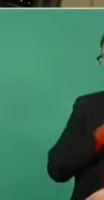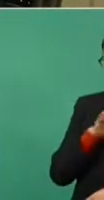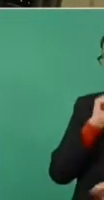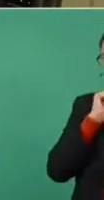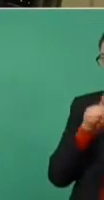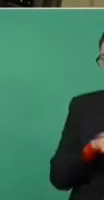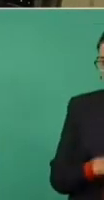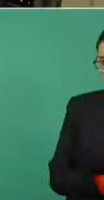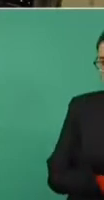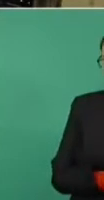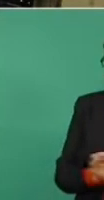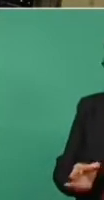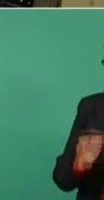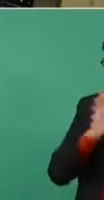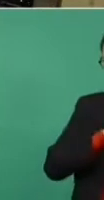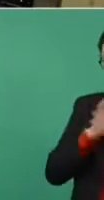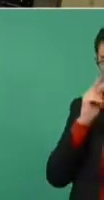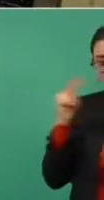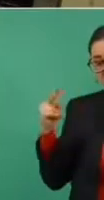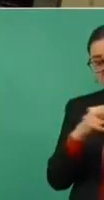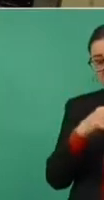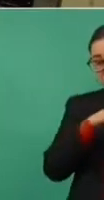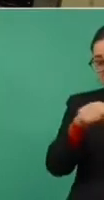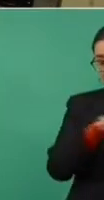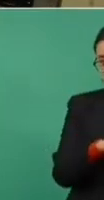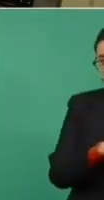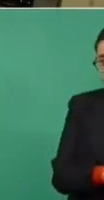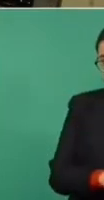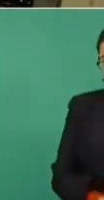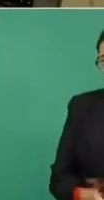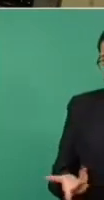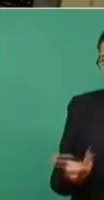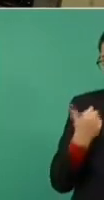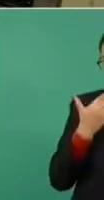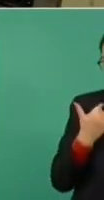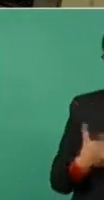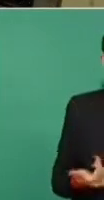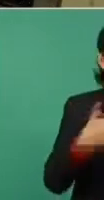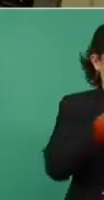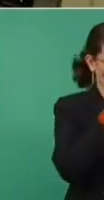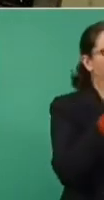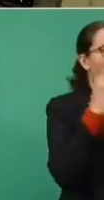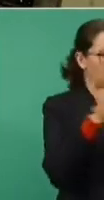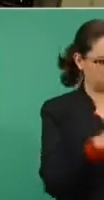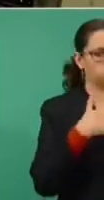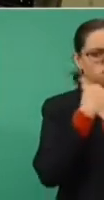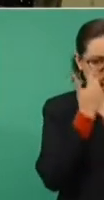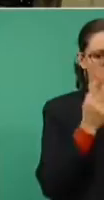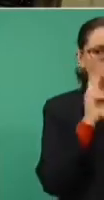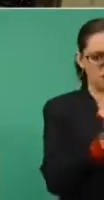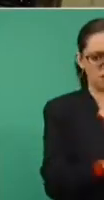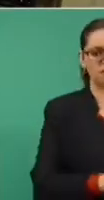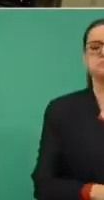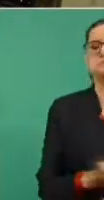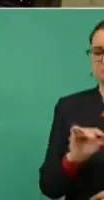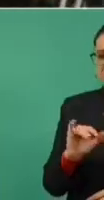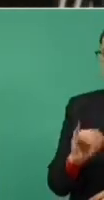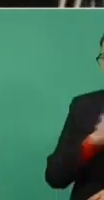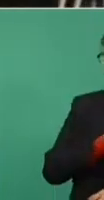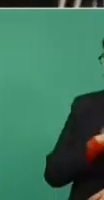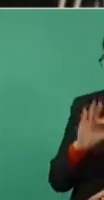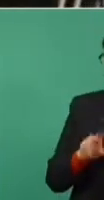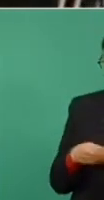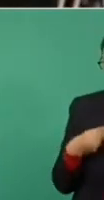otros documentos. Pues como periodista me gustaría tener acceso a esos documentos. Que te los